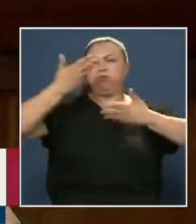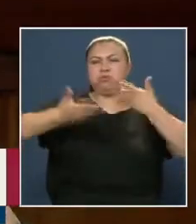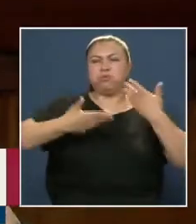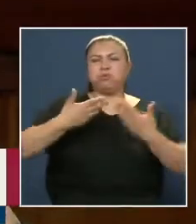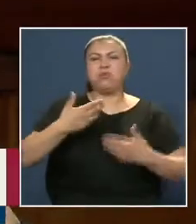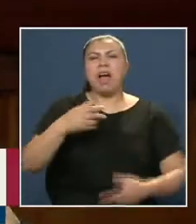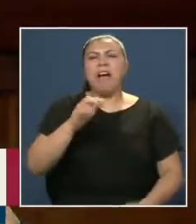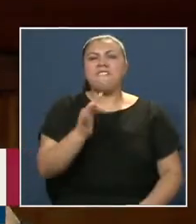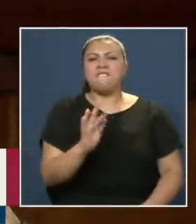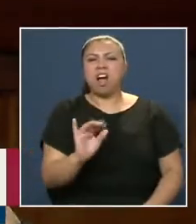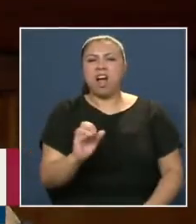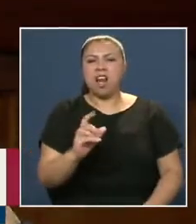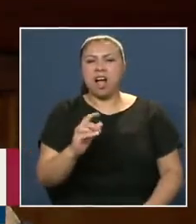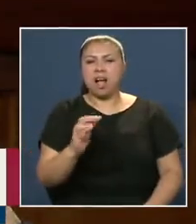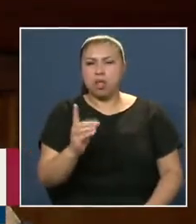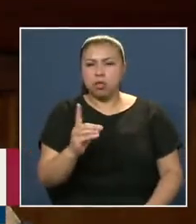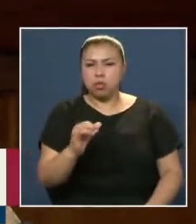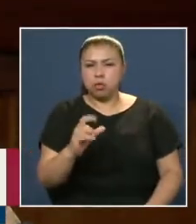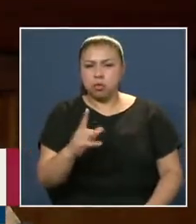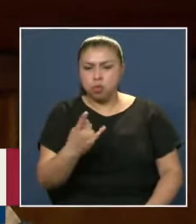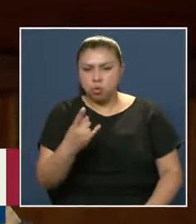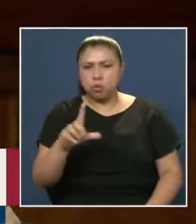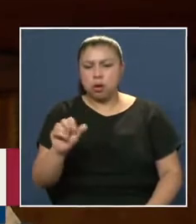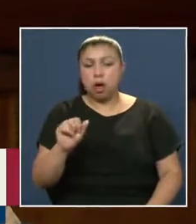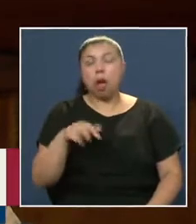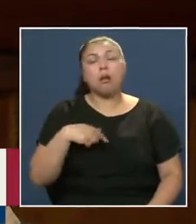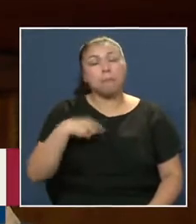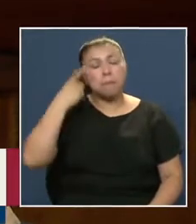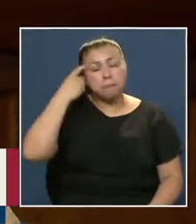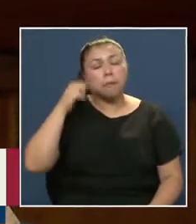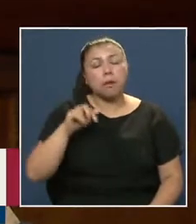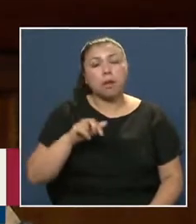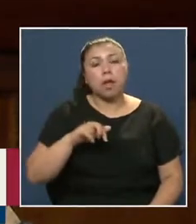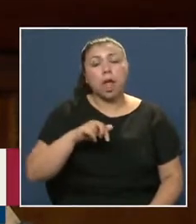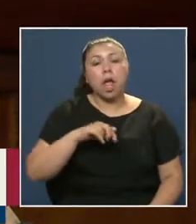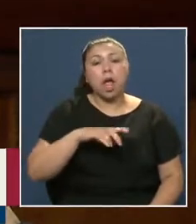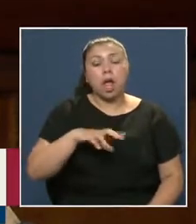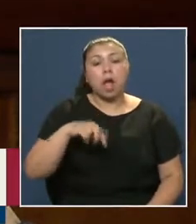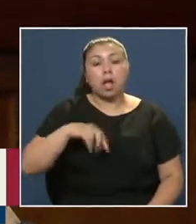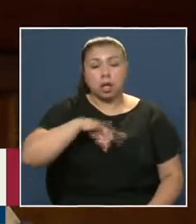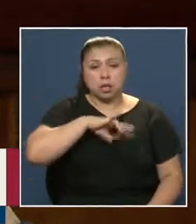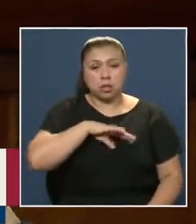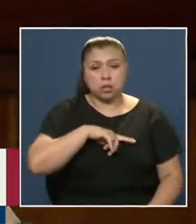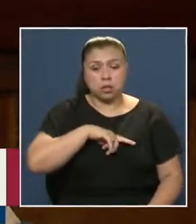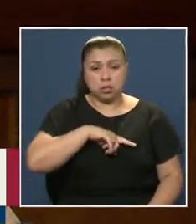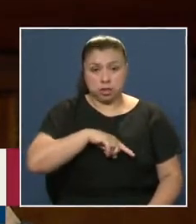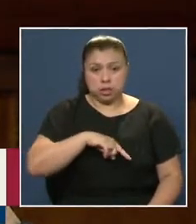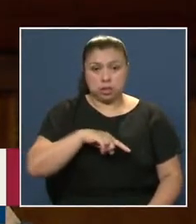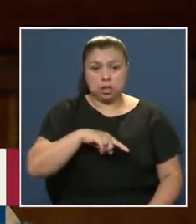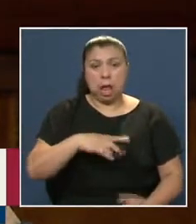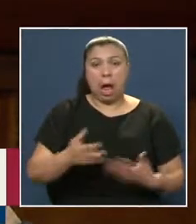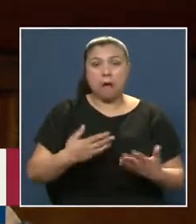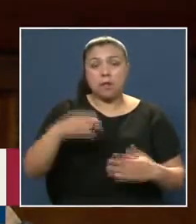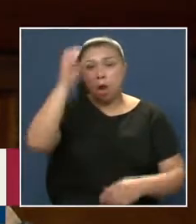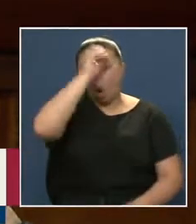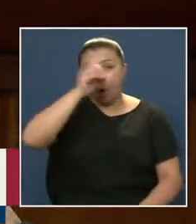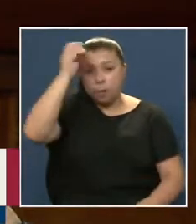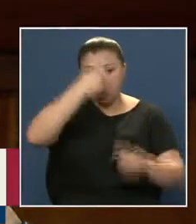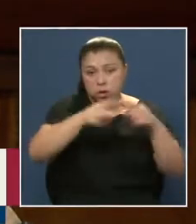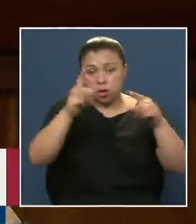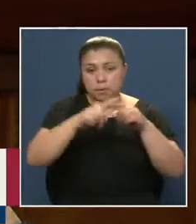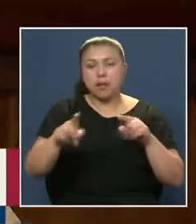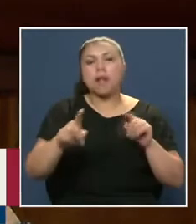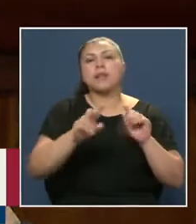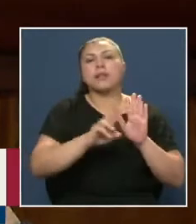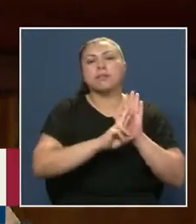mayúscula Creo que El espíritu Republicano Con nuestras diferencias Que podemos tener Representa